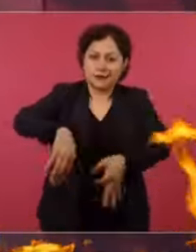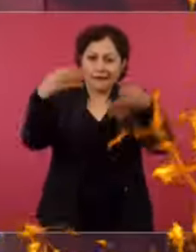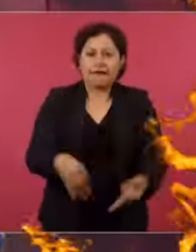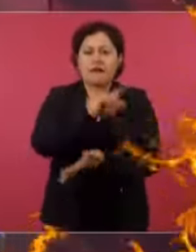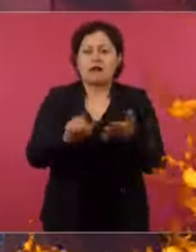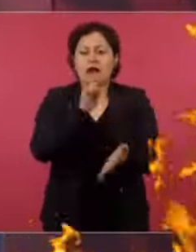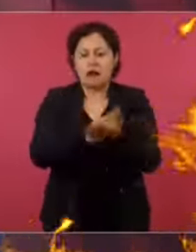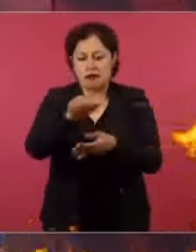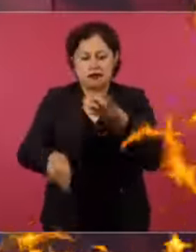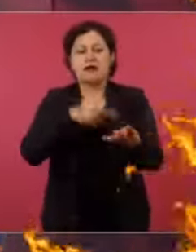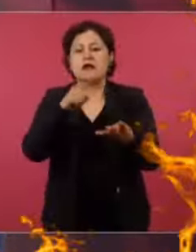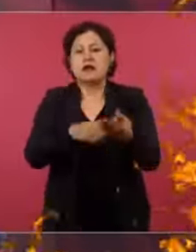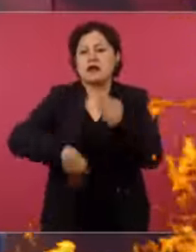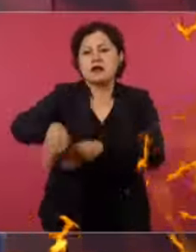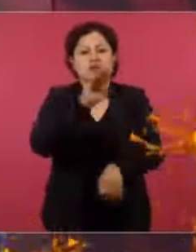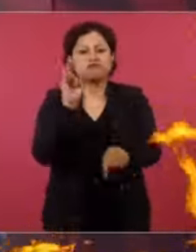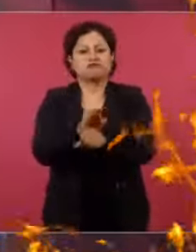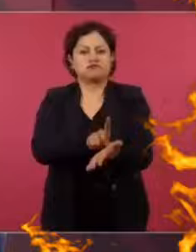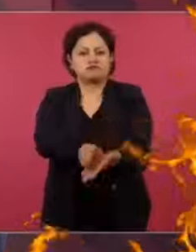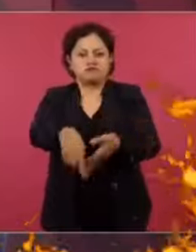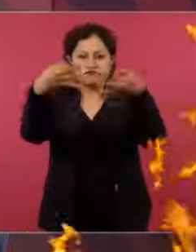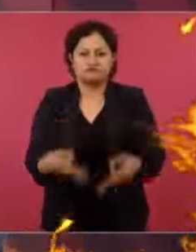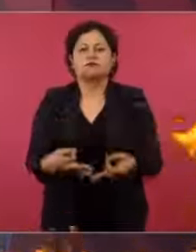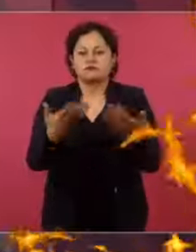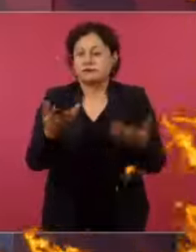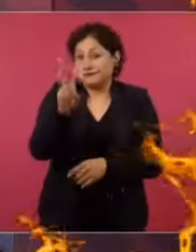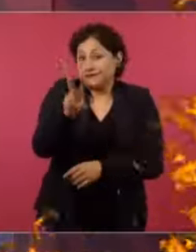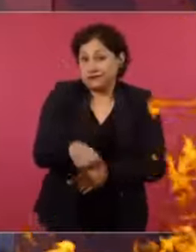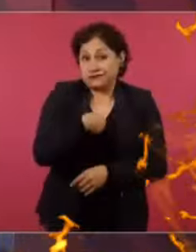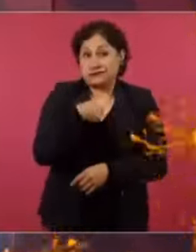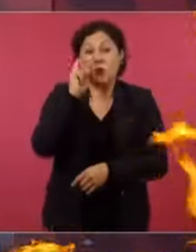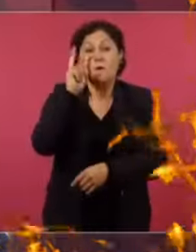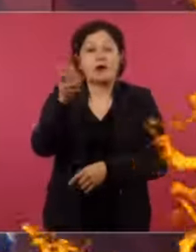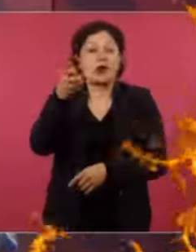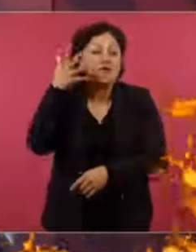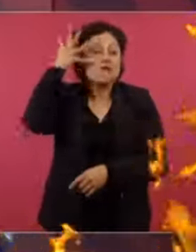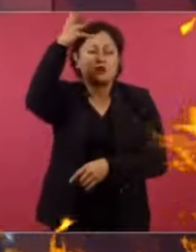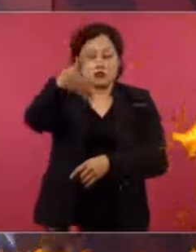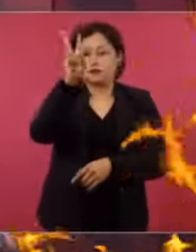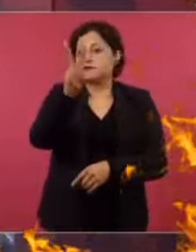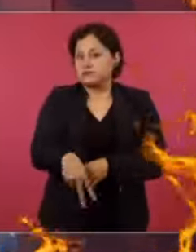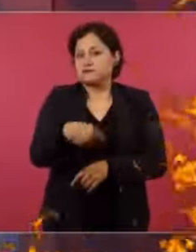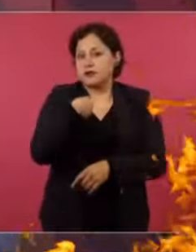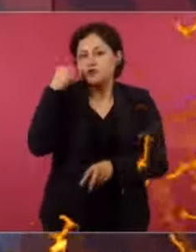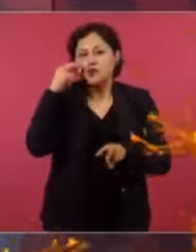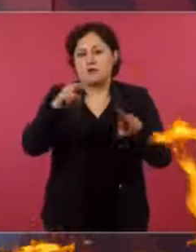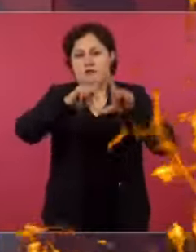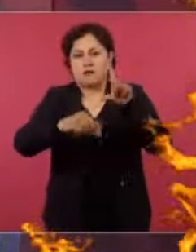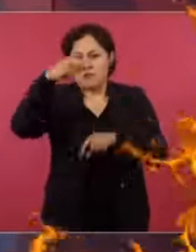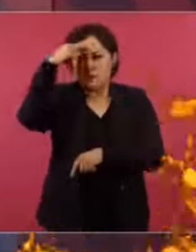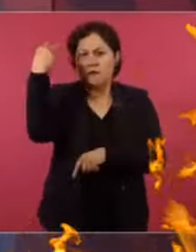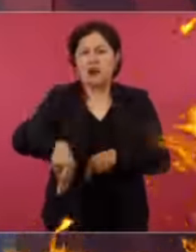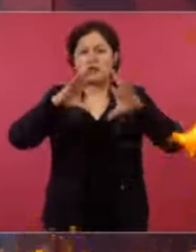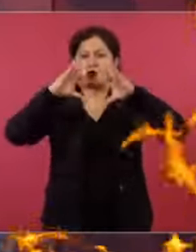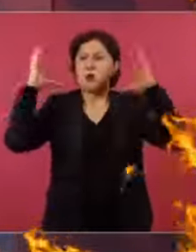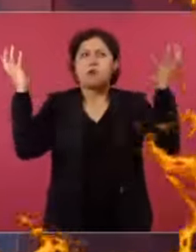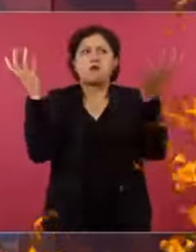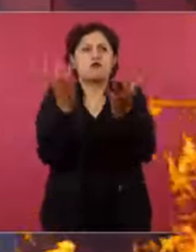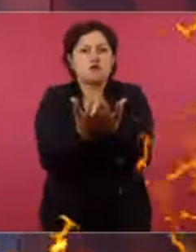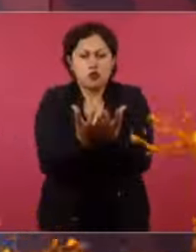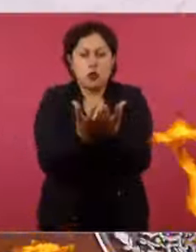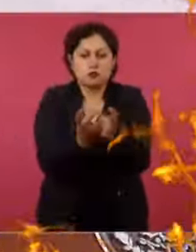auténtico Estado de Derecho. Muy bien, México es de los mejores países del mundo. Están malas las